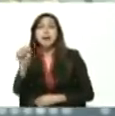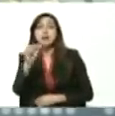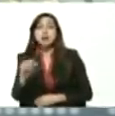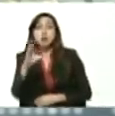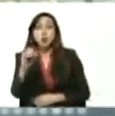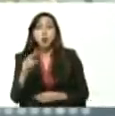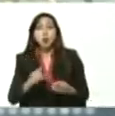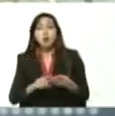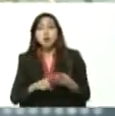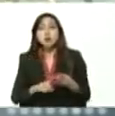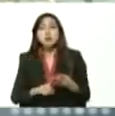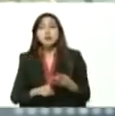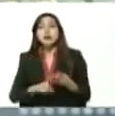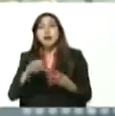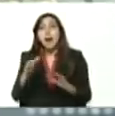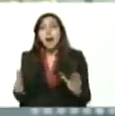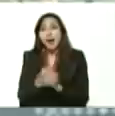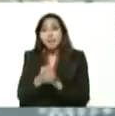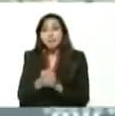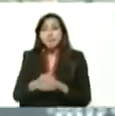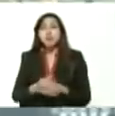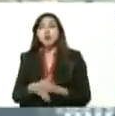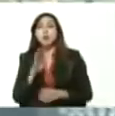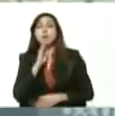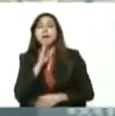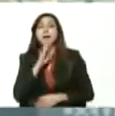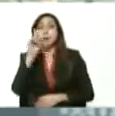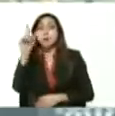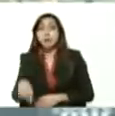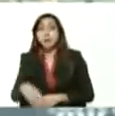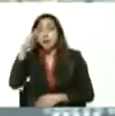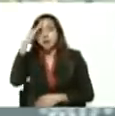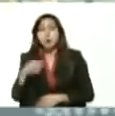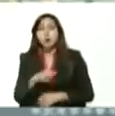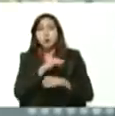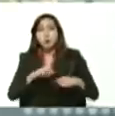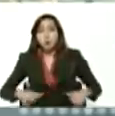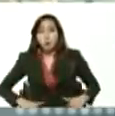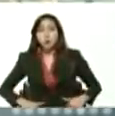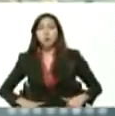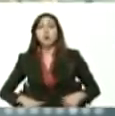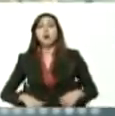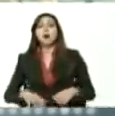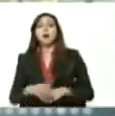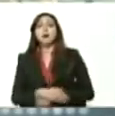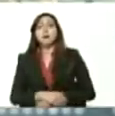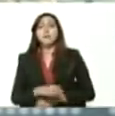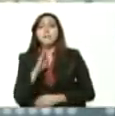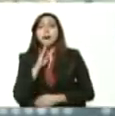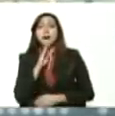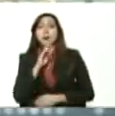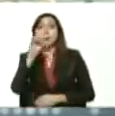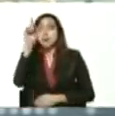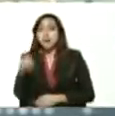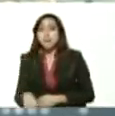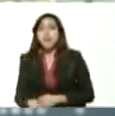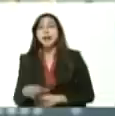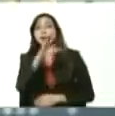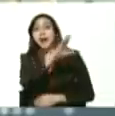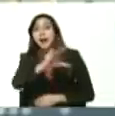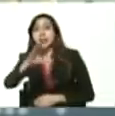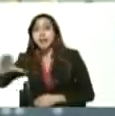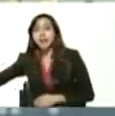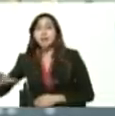Amiga, Banco Mercantil, Banco de la Fuerza Armada Nacional Bolivariana, Banfam, Banco del Caribe,